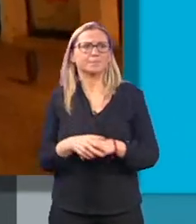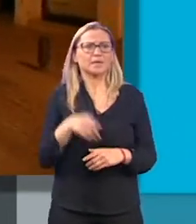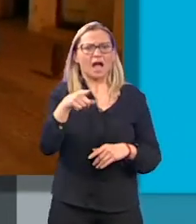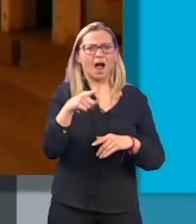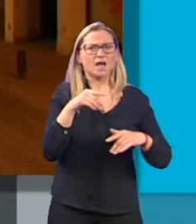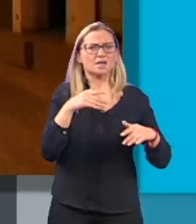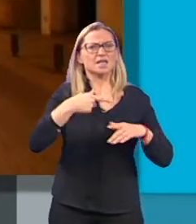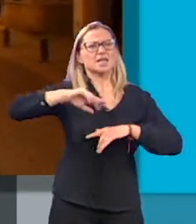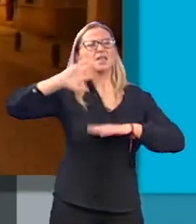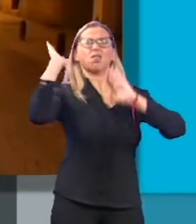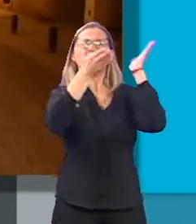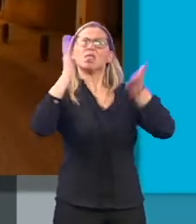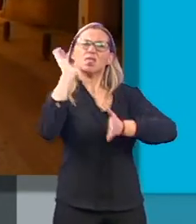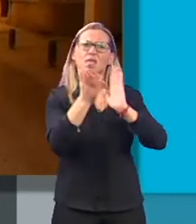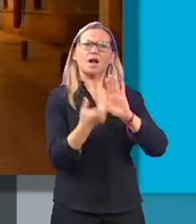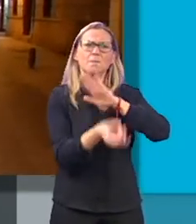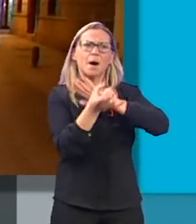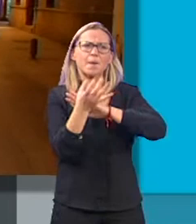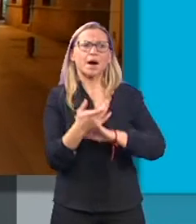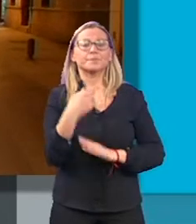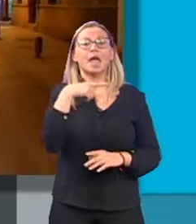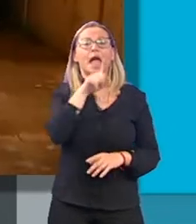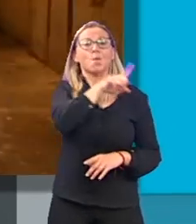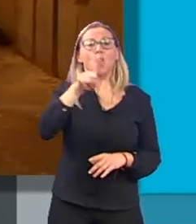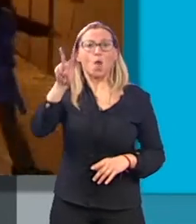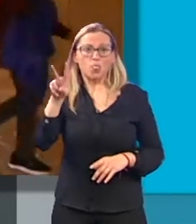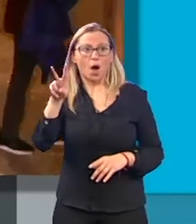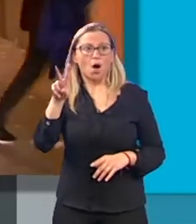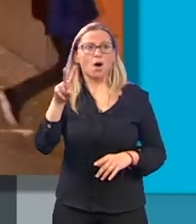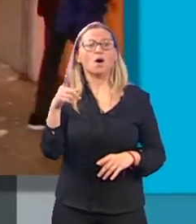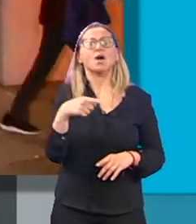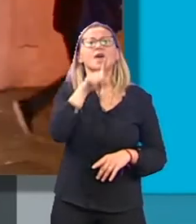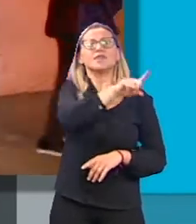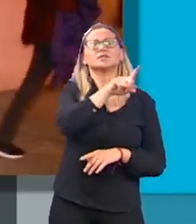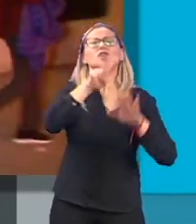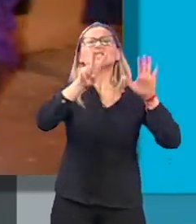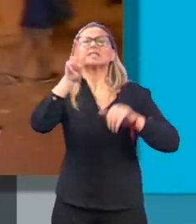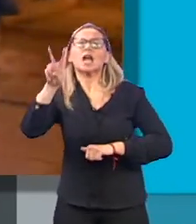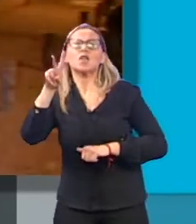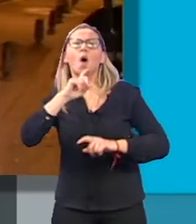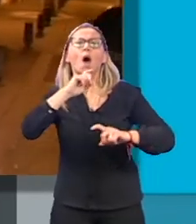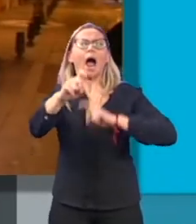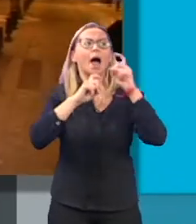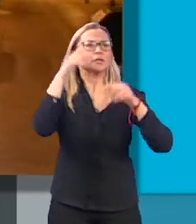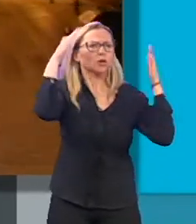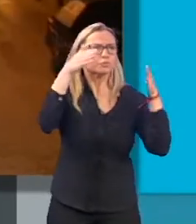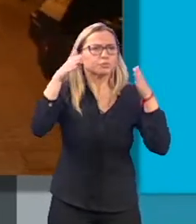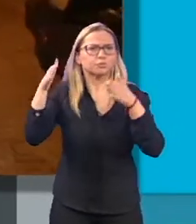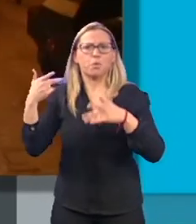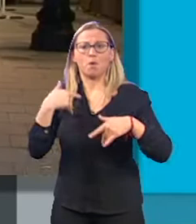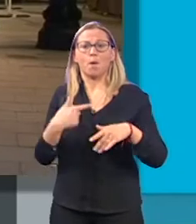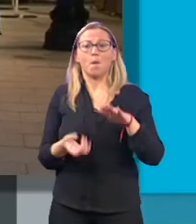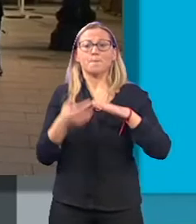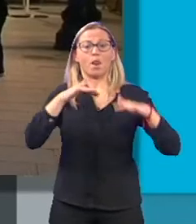produciendo daños. Emergencias 112 Andalucía ha coordinado ya 962 avisos relacionados con los temblores que se están